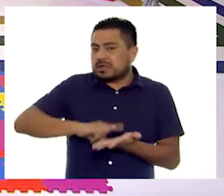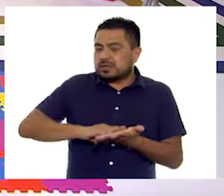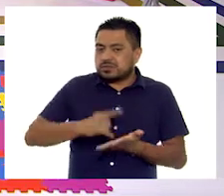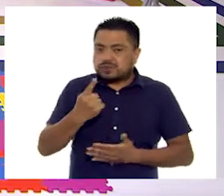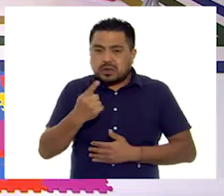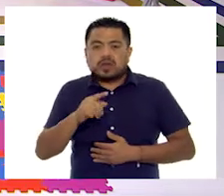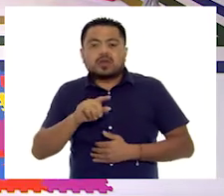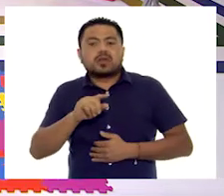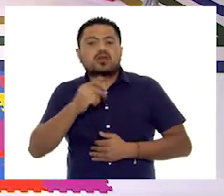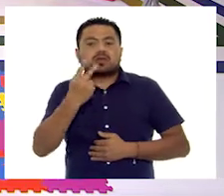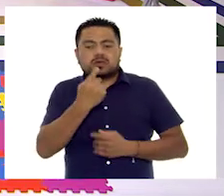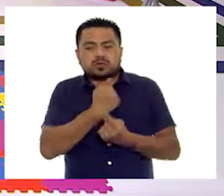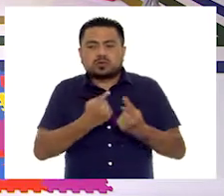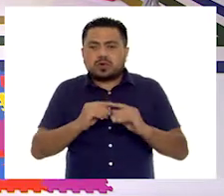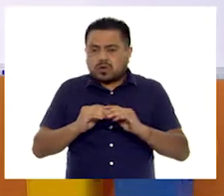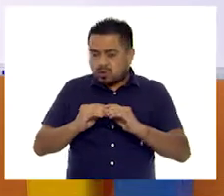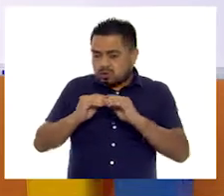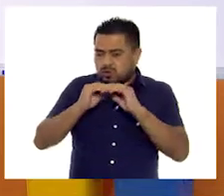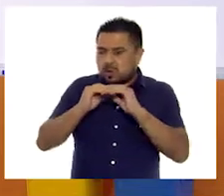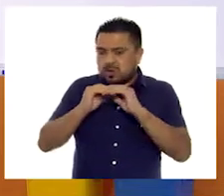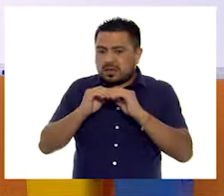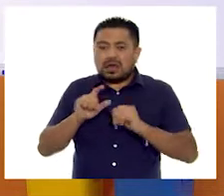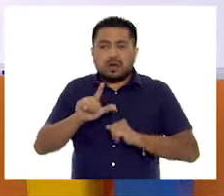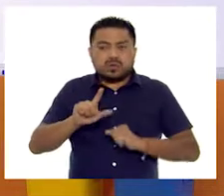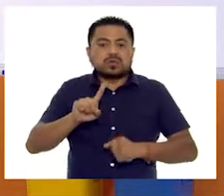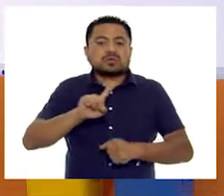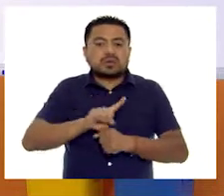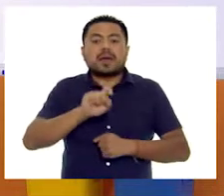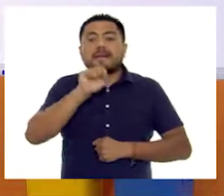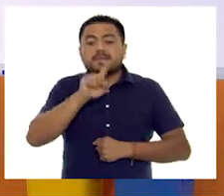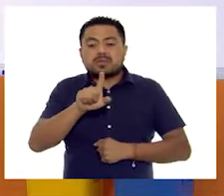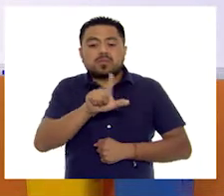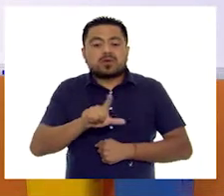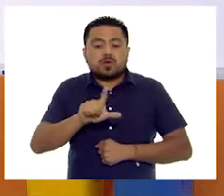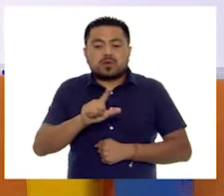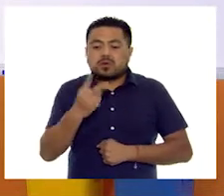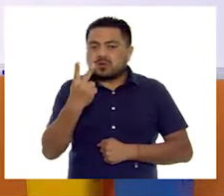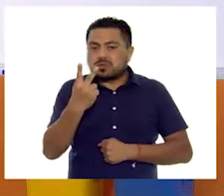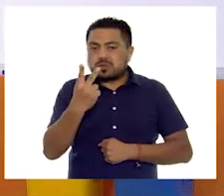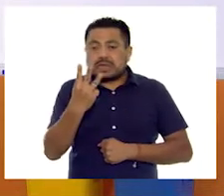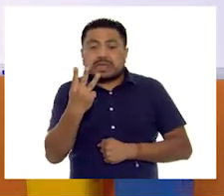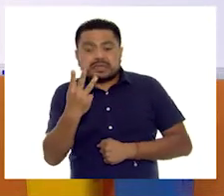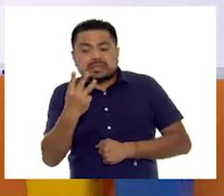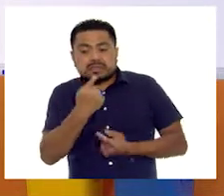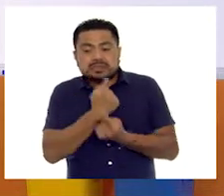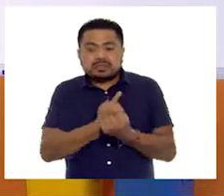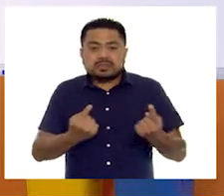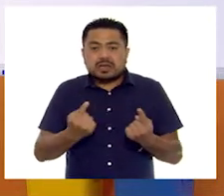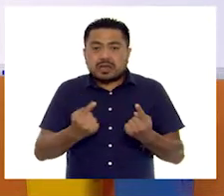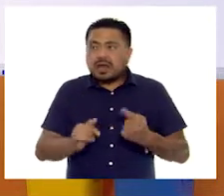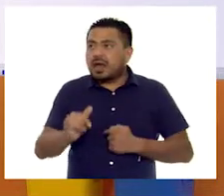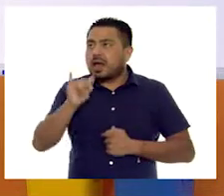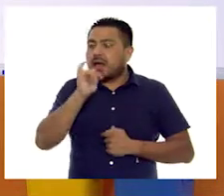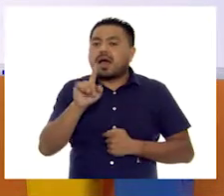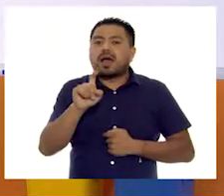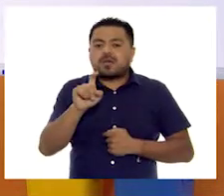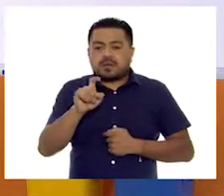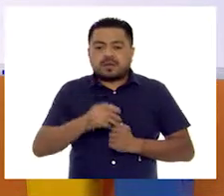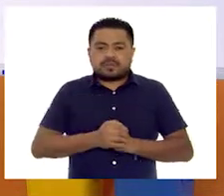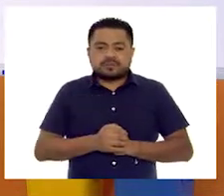Dos niños comieron torta el día lunes. También ese mismo lunes, dos, tres niños tomaron agua,